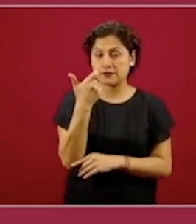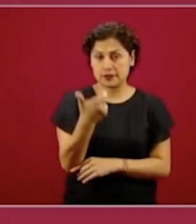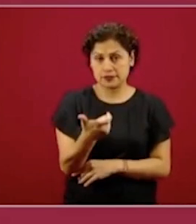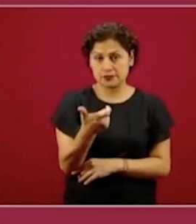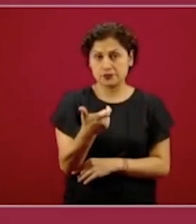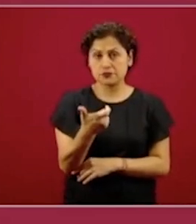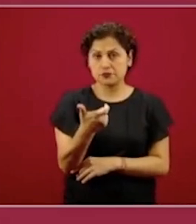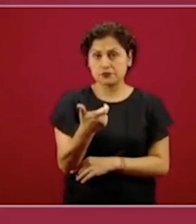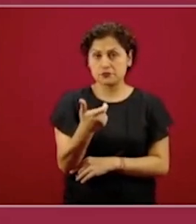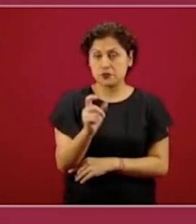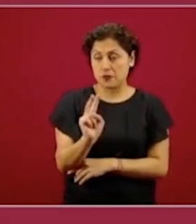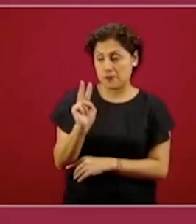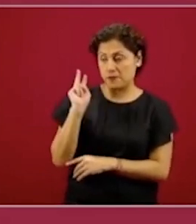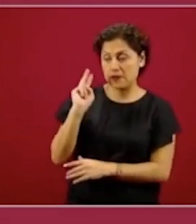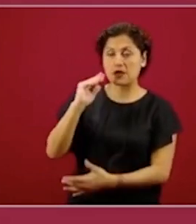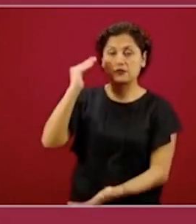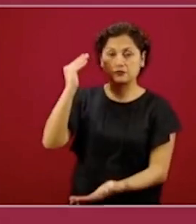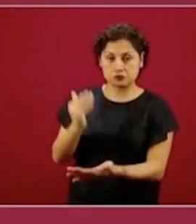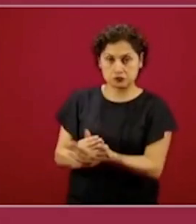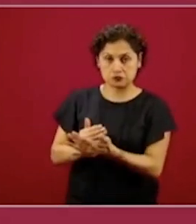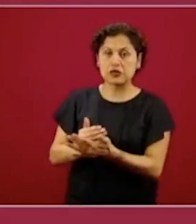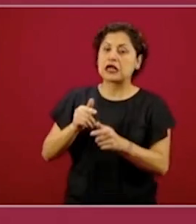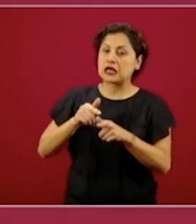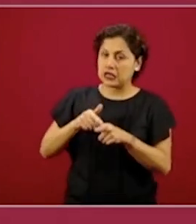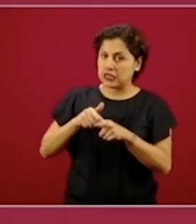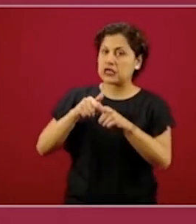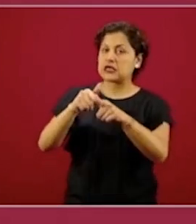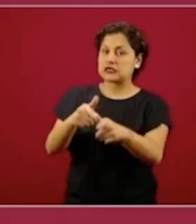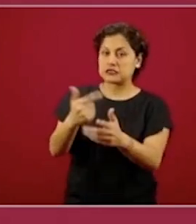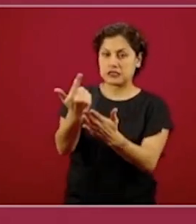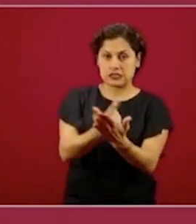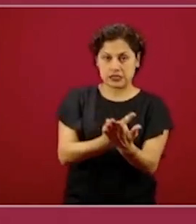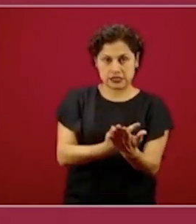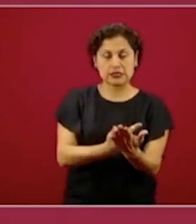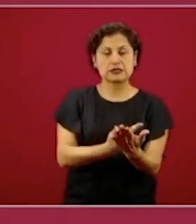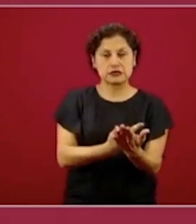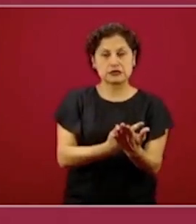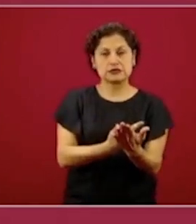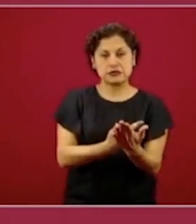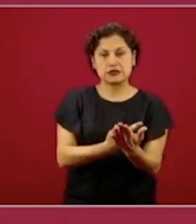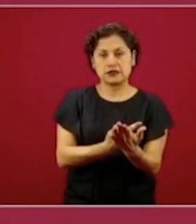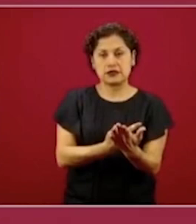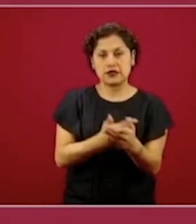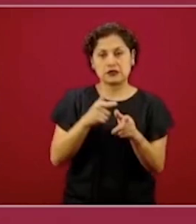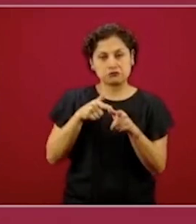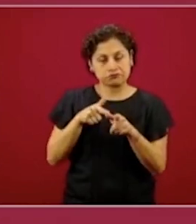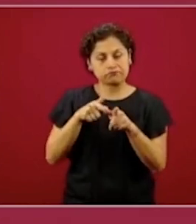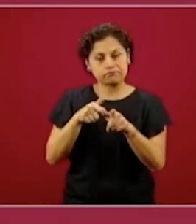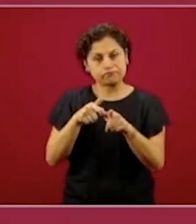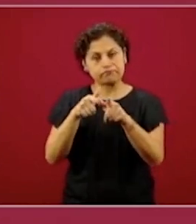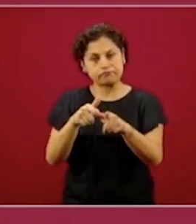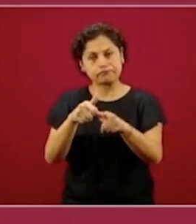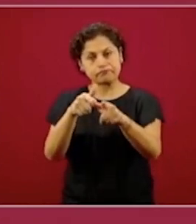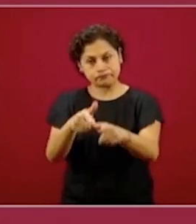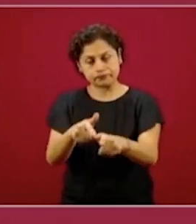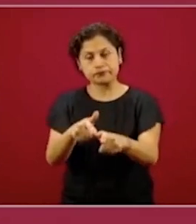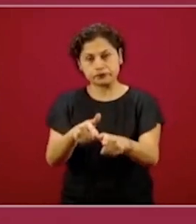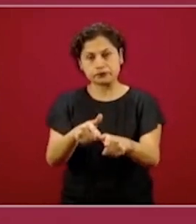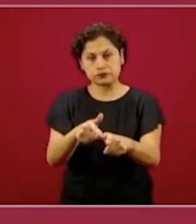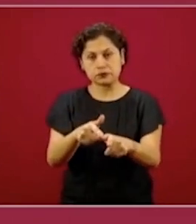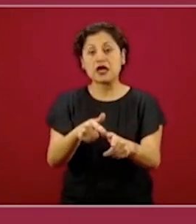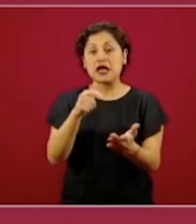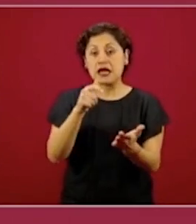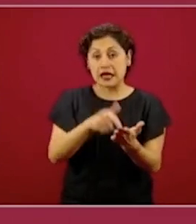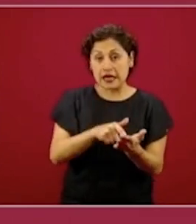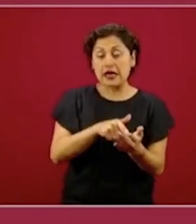y vamos a ir creciendo, vamos a ir creciendo en la cifra de cuántas cuentas tenemos fondeadas y vamos a